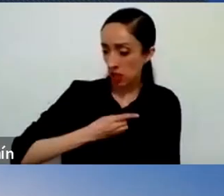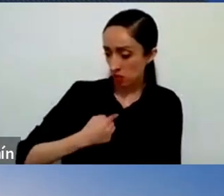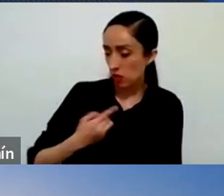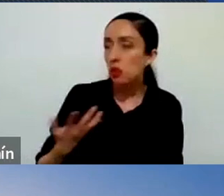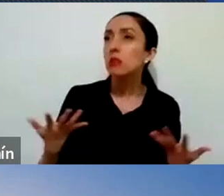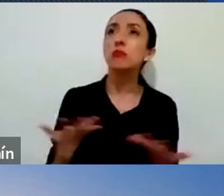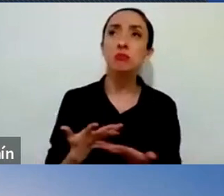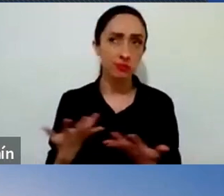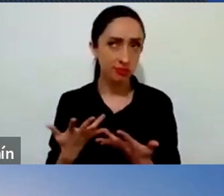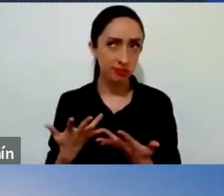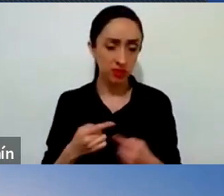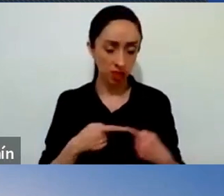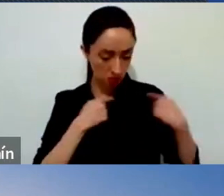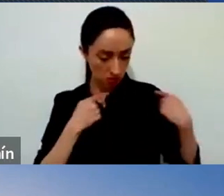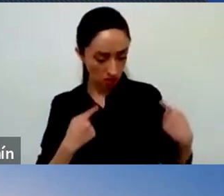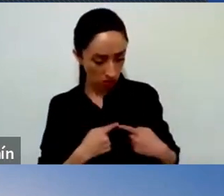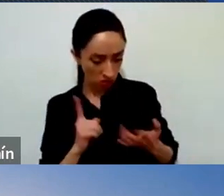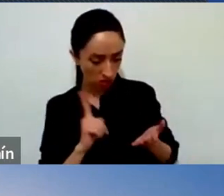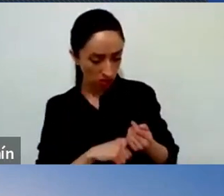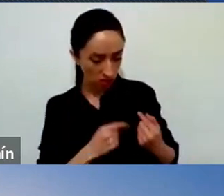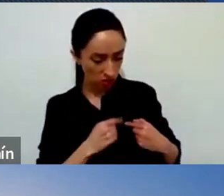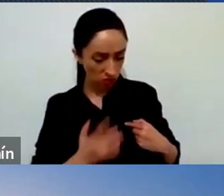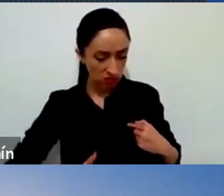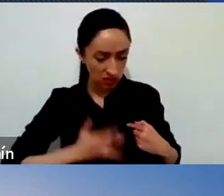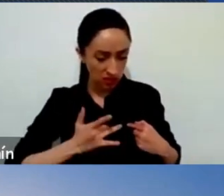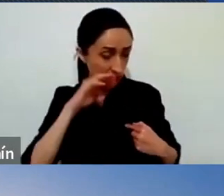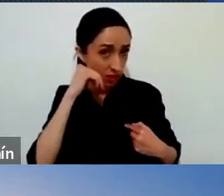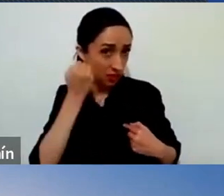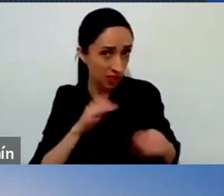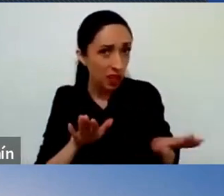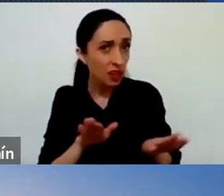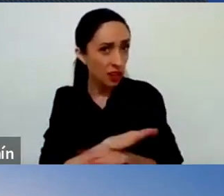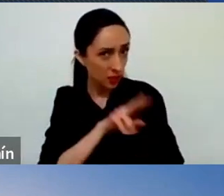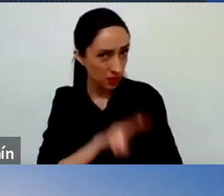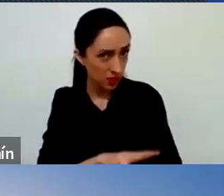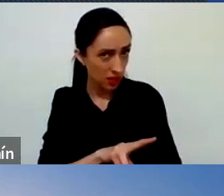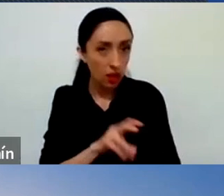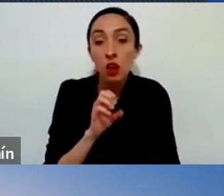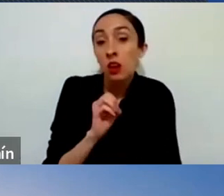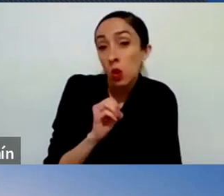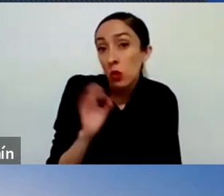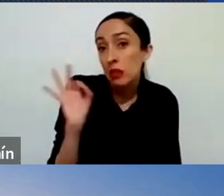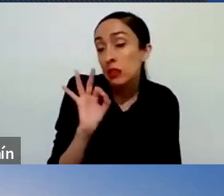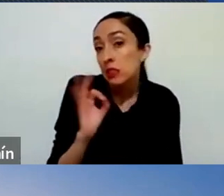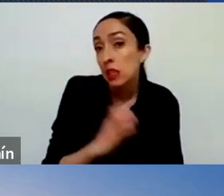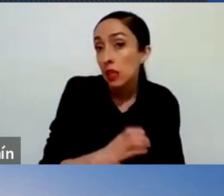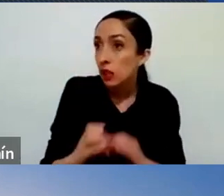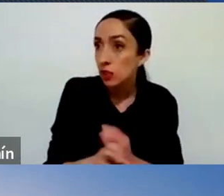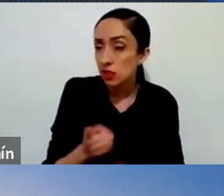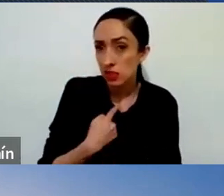surgido en mi corazón de cambio, o de continuar haciendo algo que al Señor le agrada?